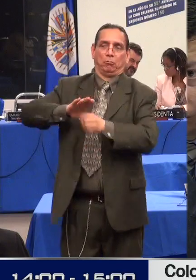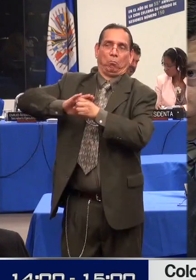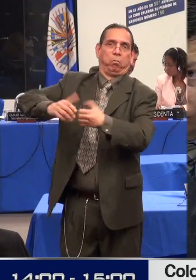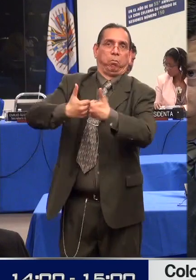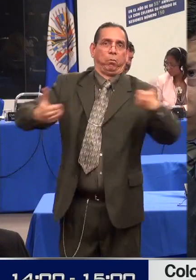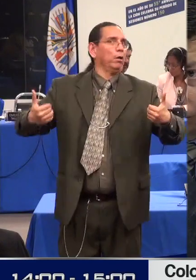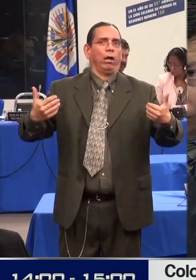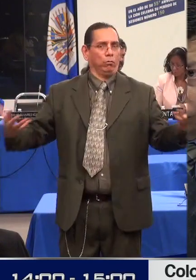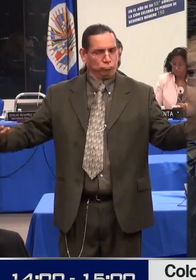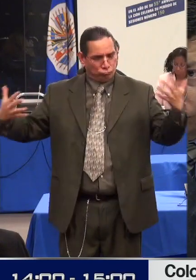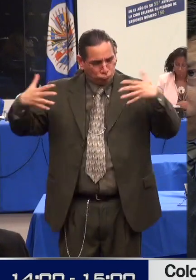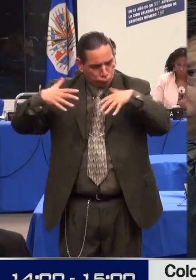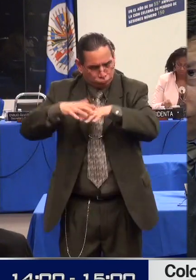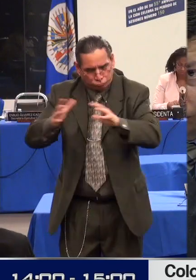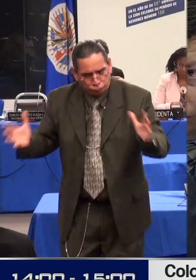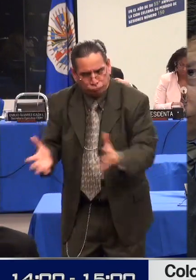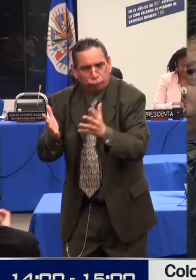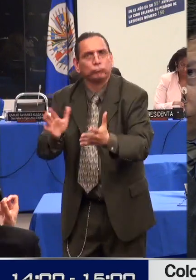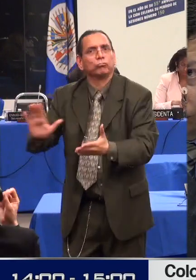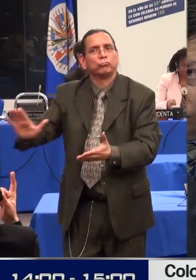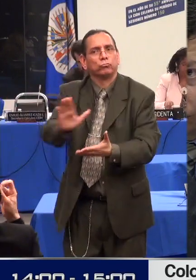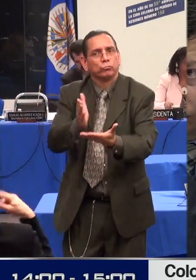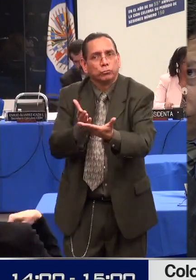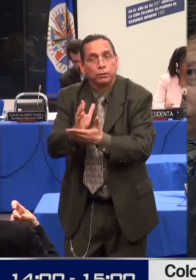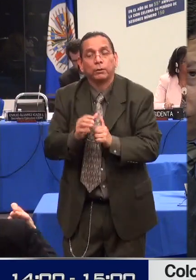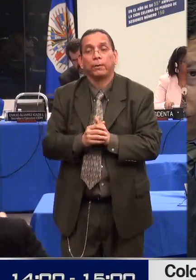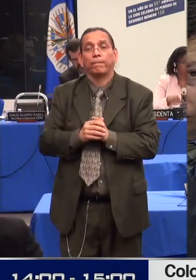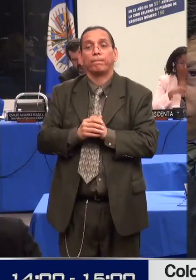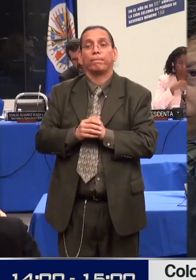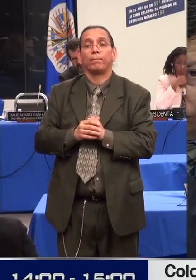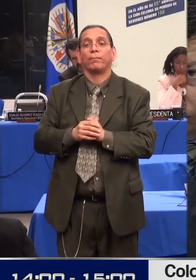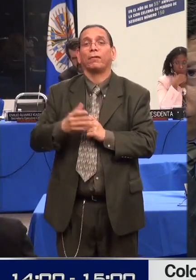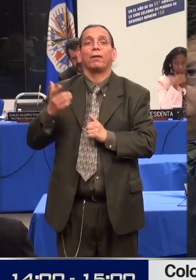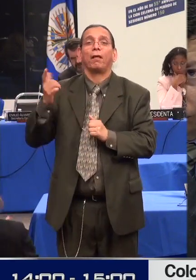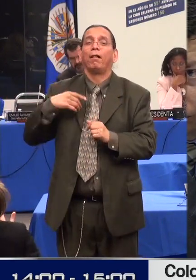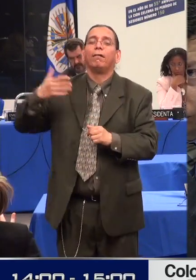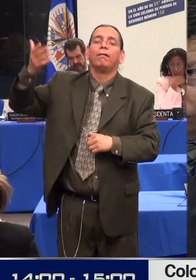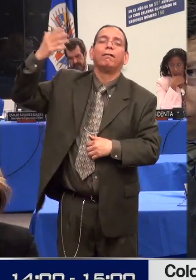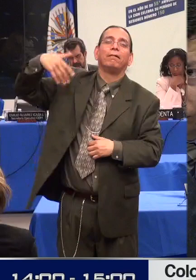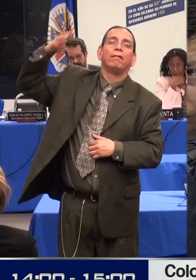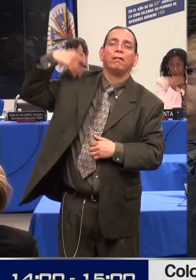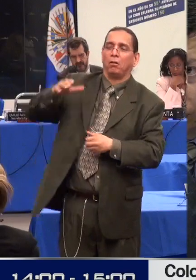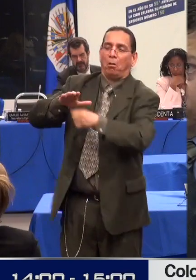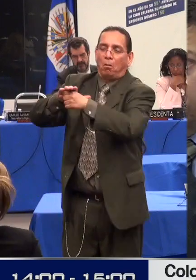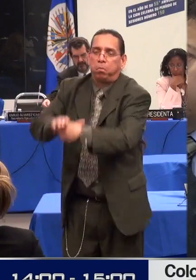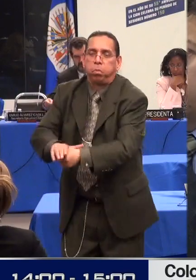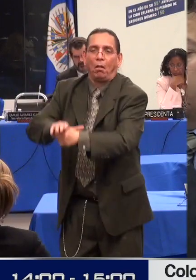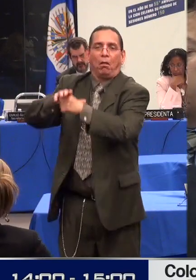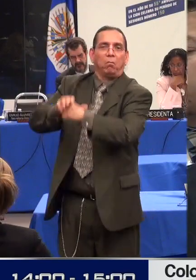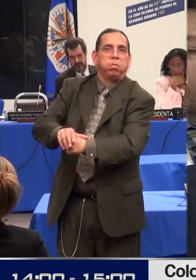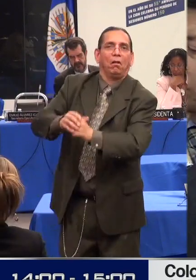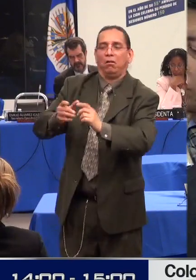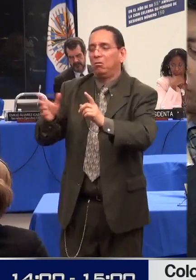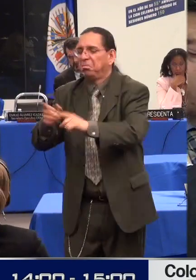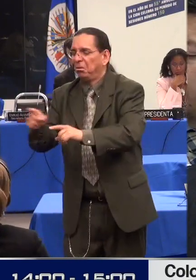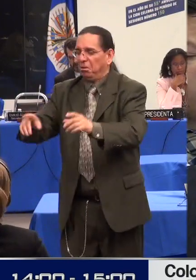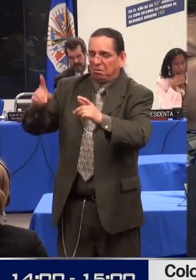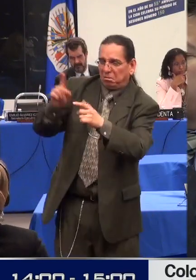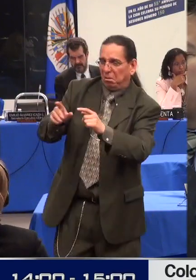internacional en materia de derechos humanos. Planea también en sus otros cuatro ejes, transformación de lo público,